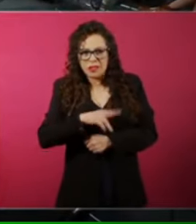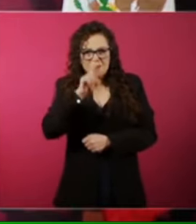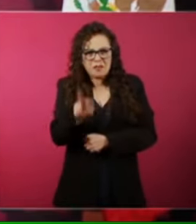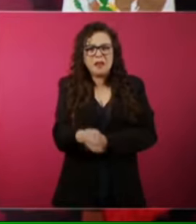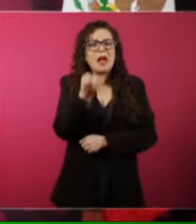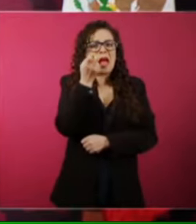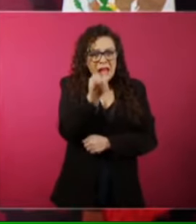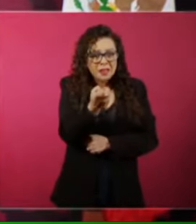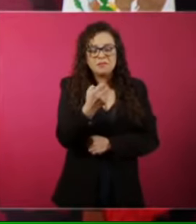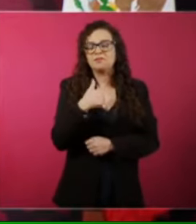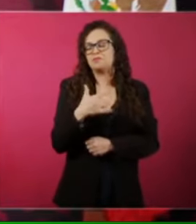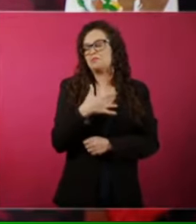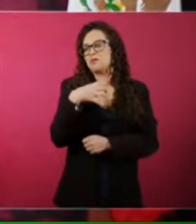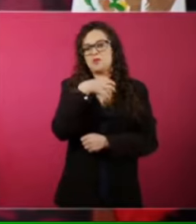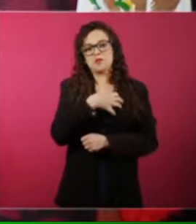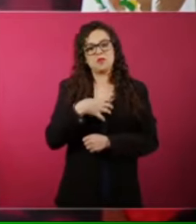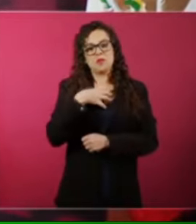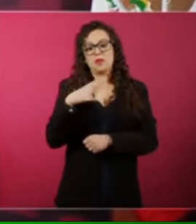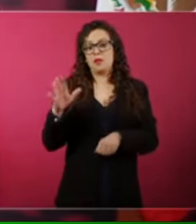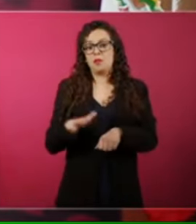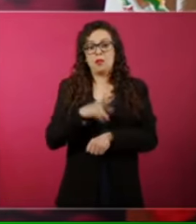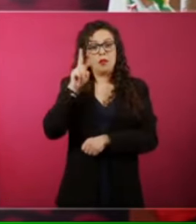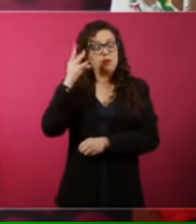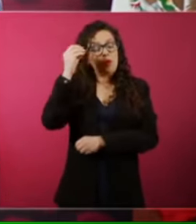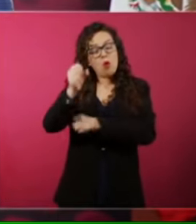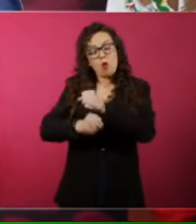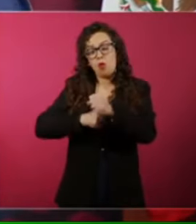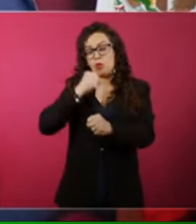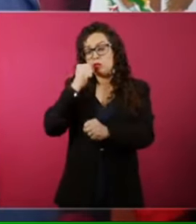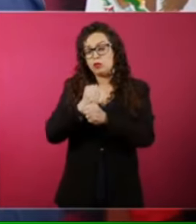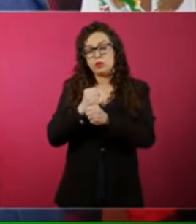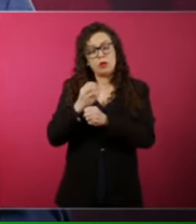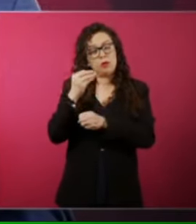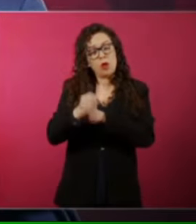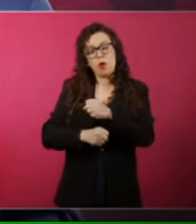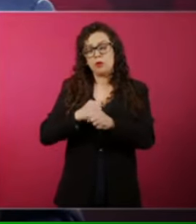Ya llevaban los conservadores mucho tiempo dominando.